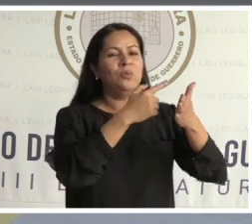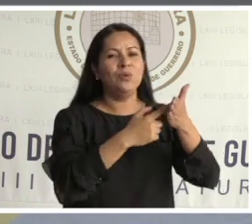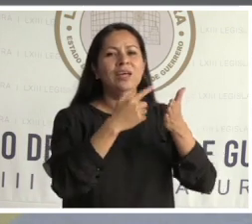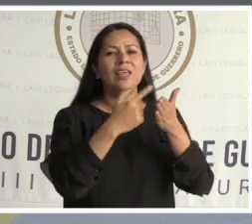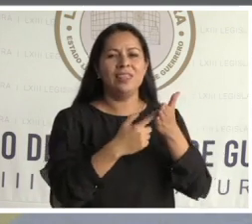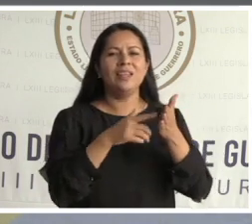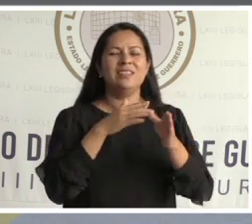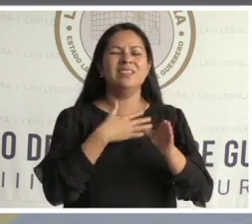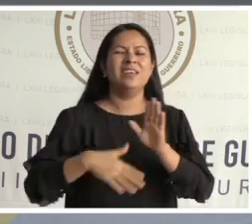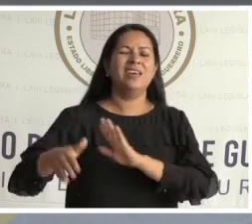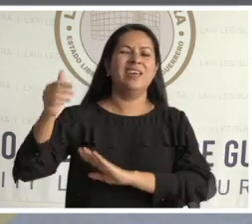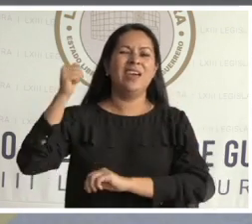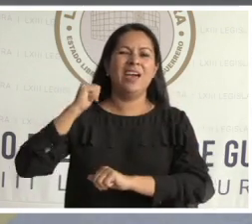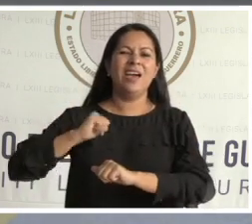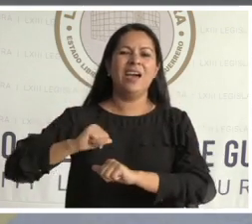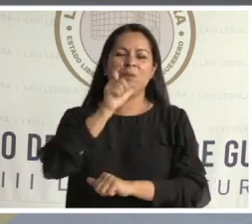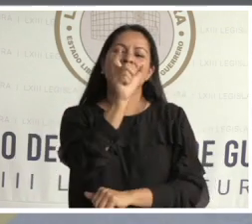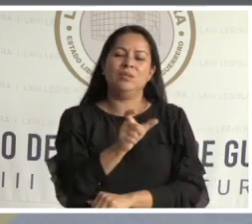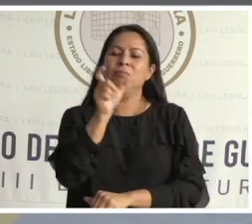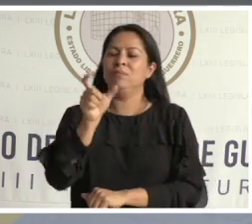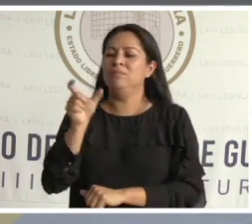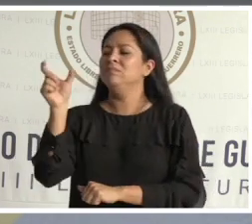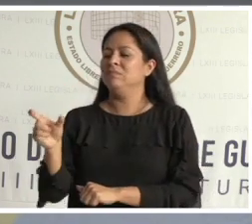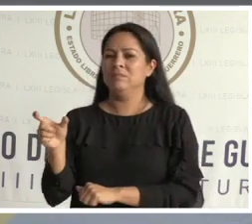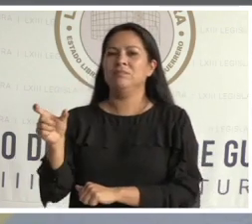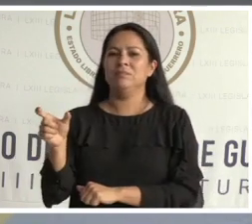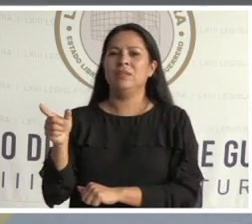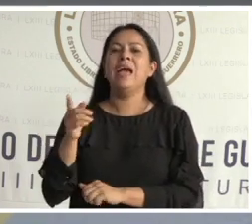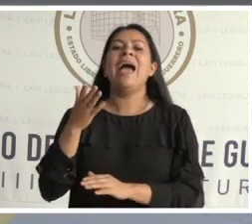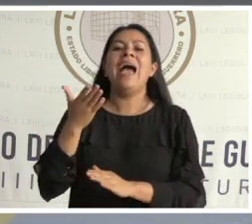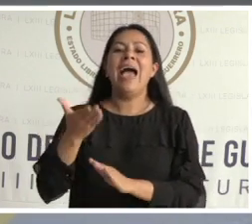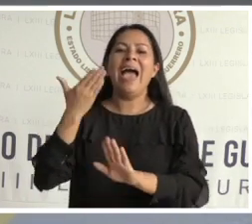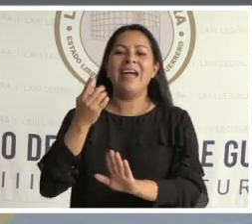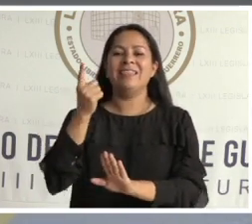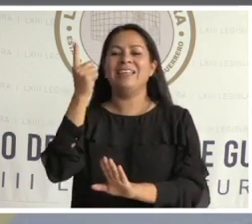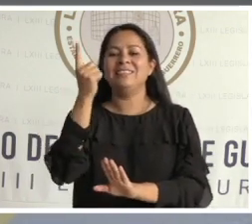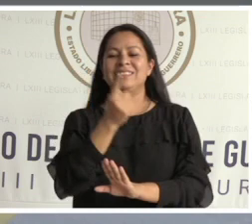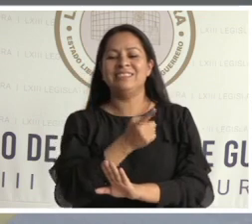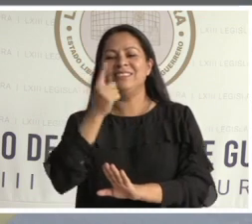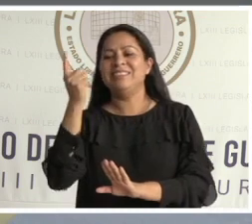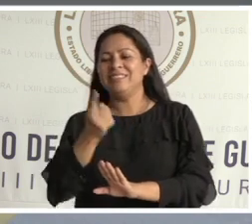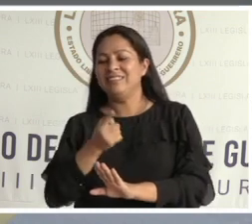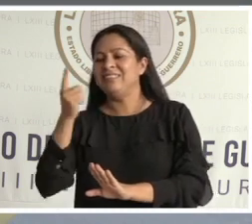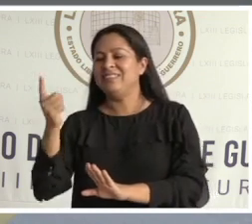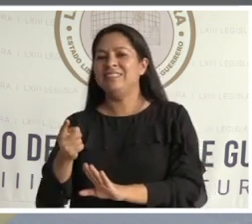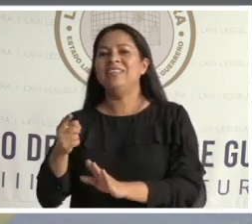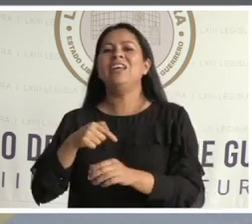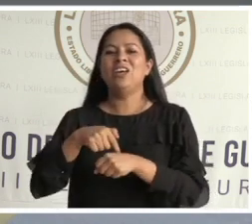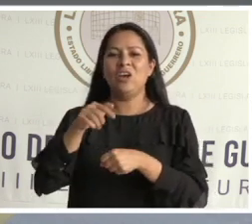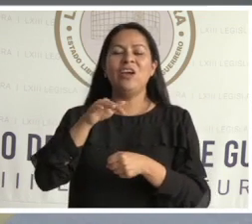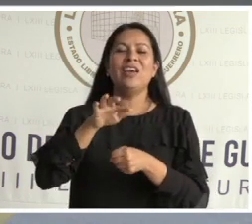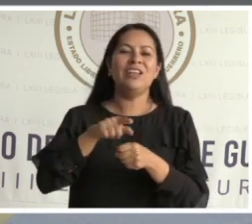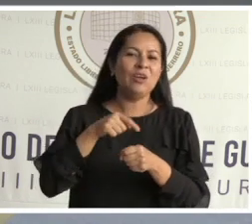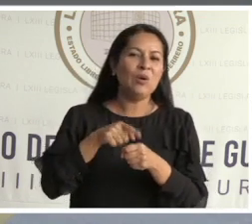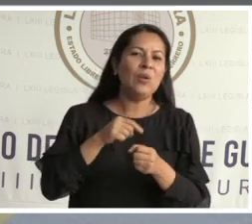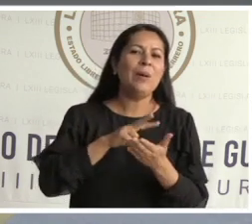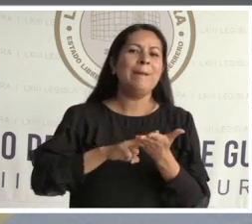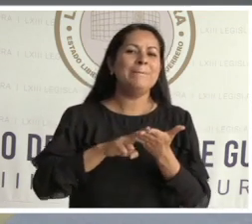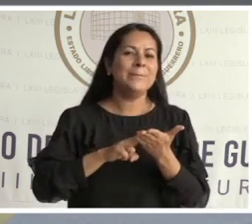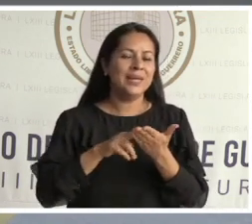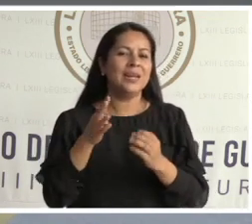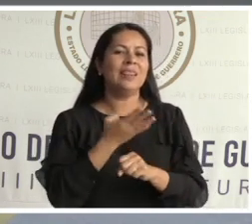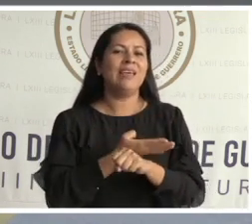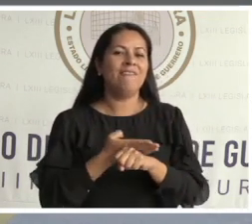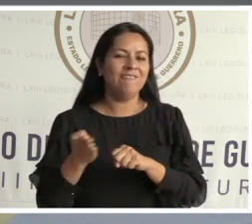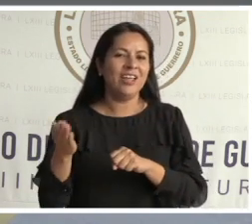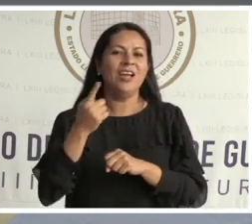los colores verde, blanco y rojo, y